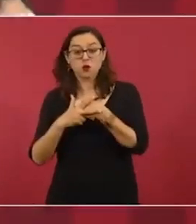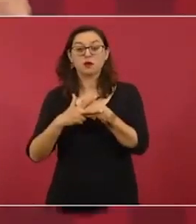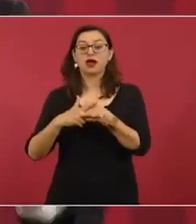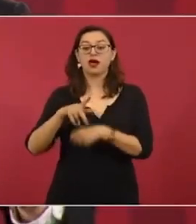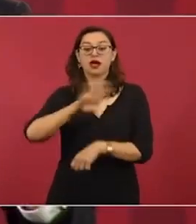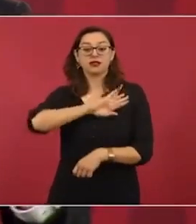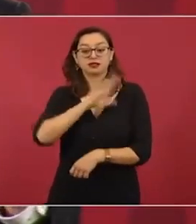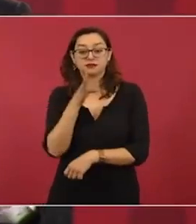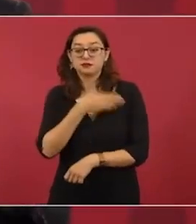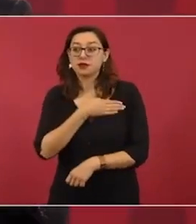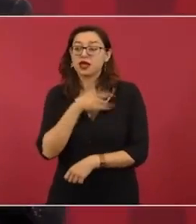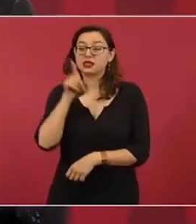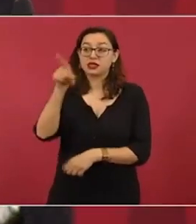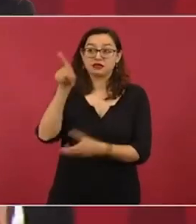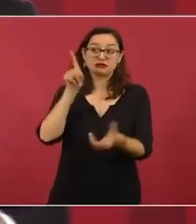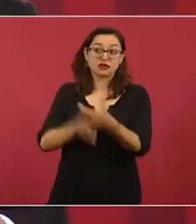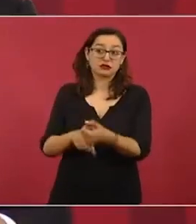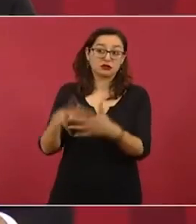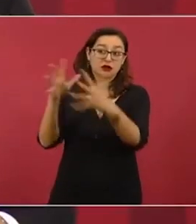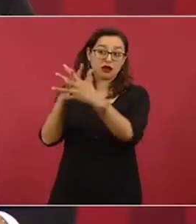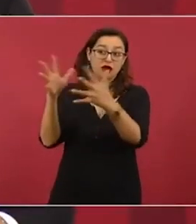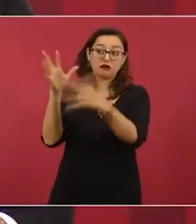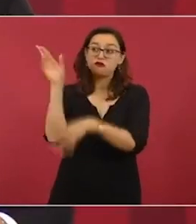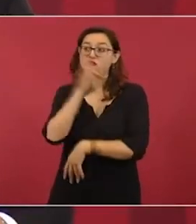a esta guerra?